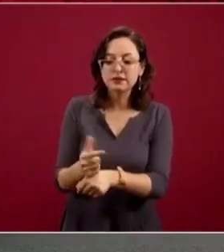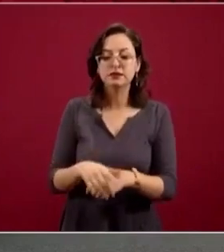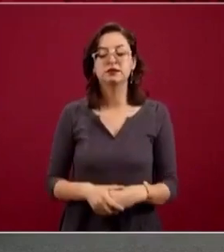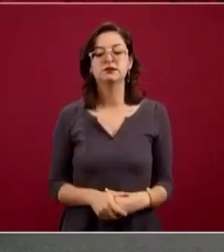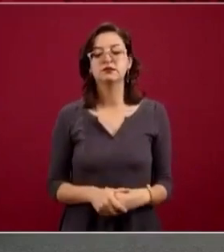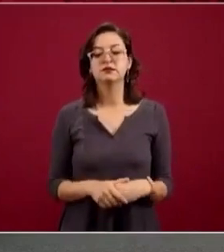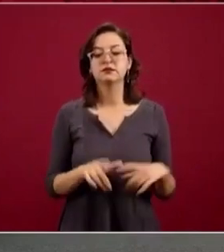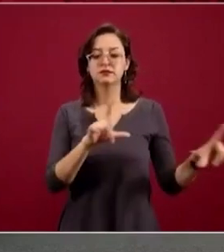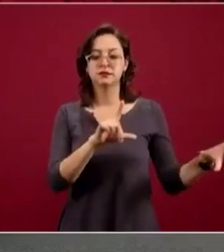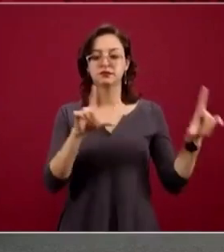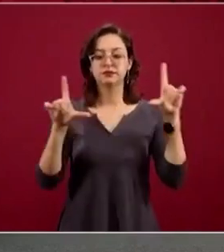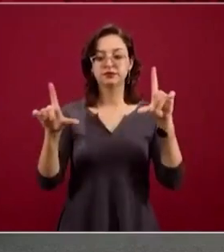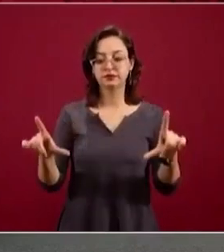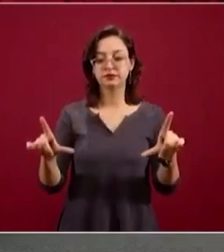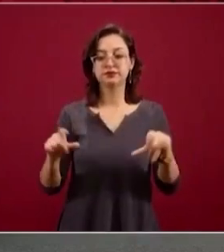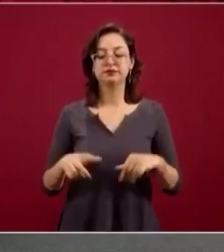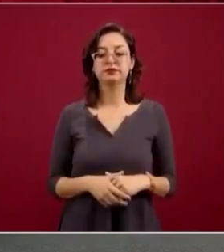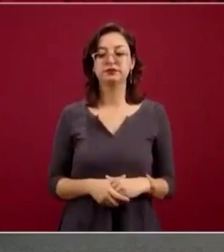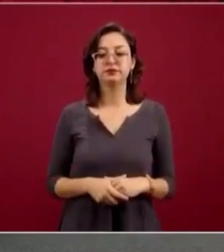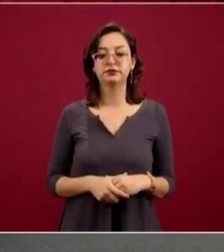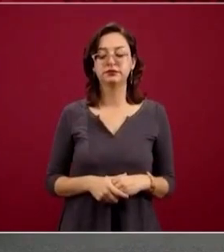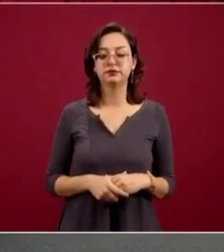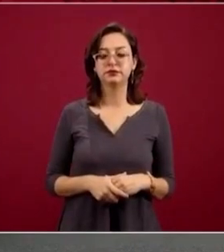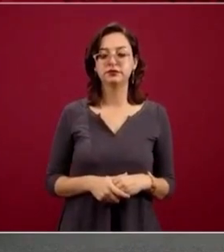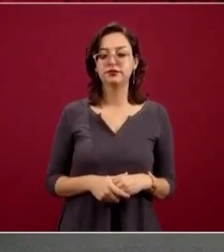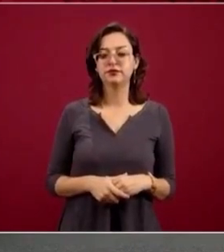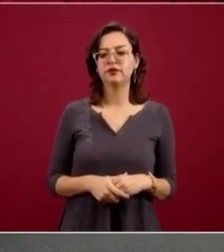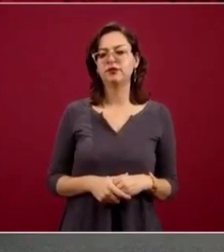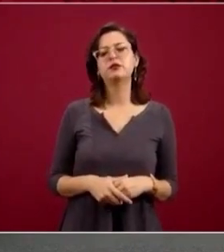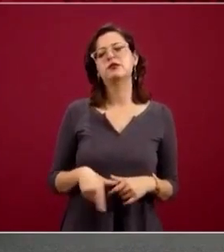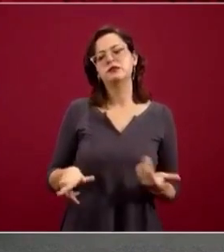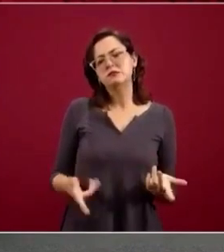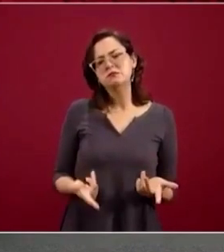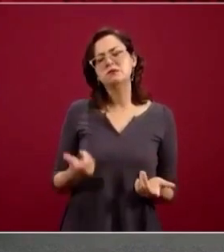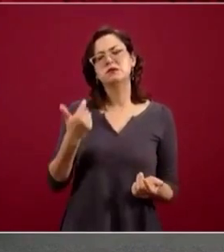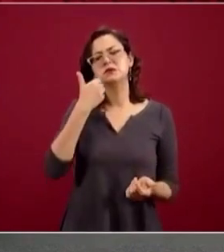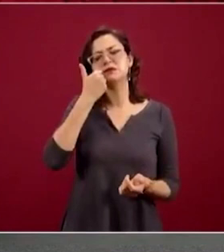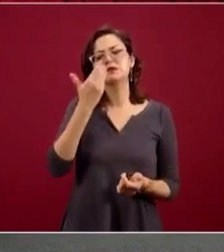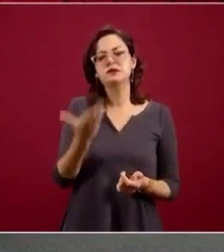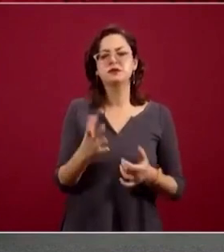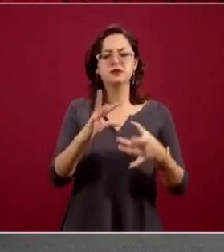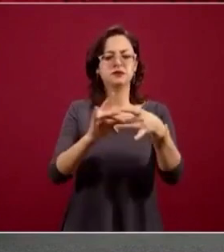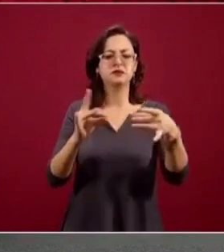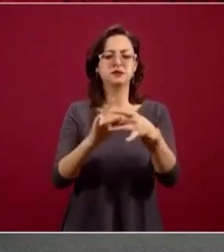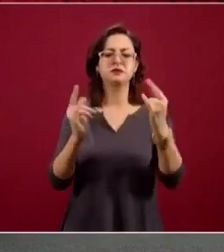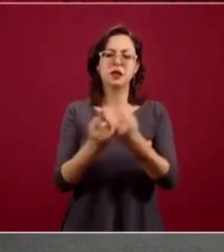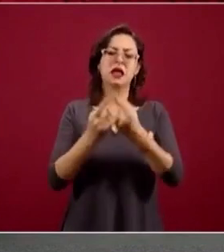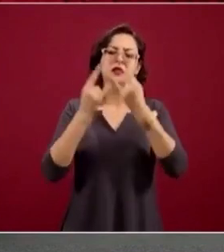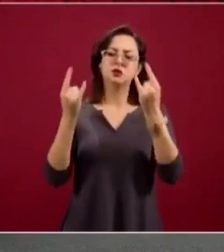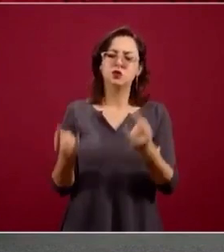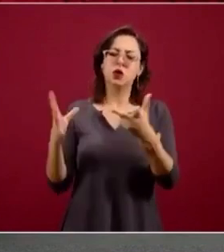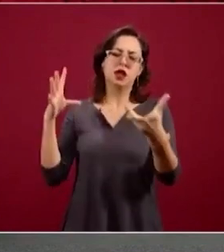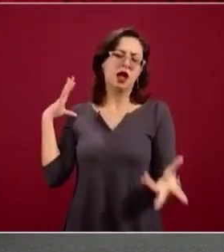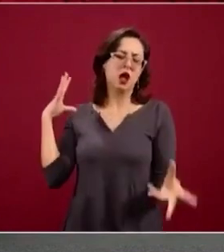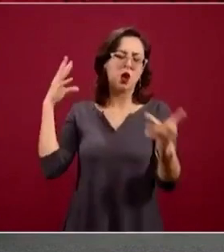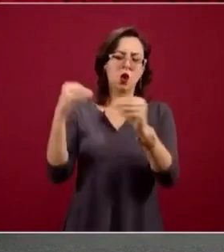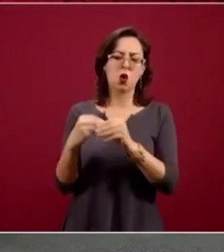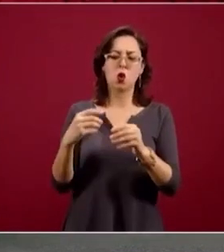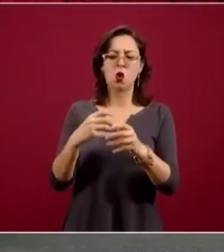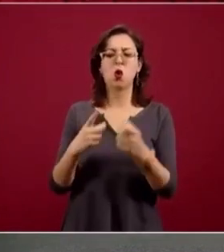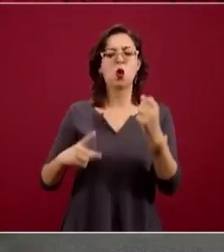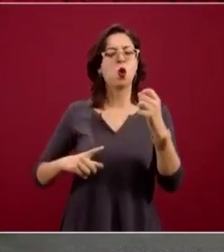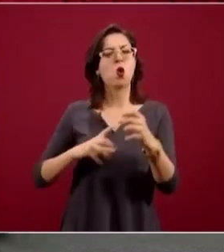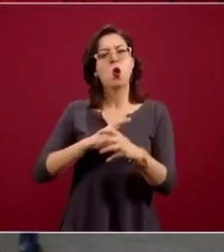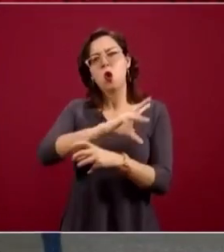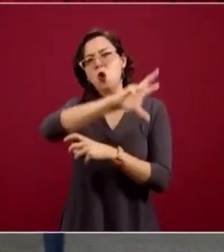Quisiéramos en primer punto poder dar una recapitulación muy general, muy amplia de los grandes problemas